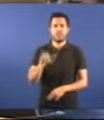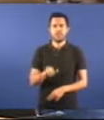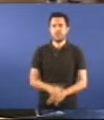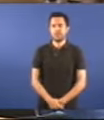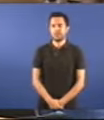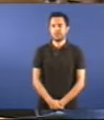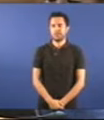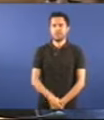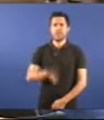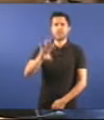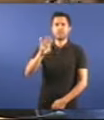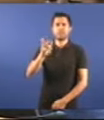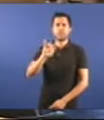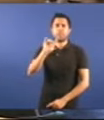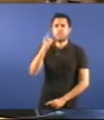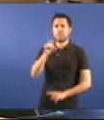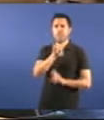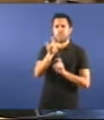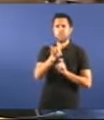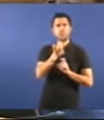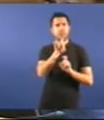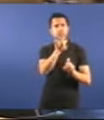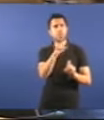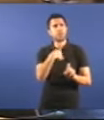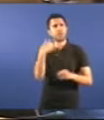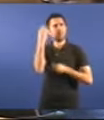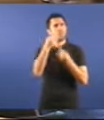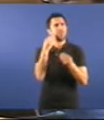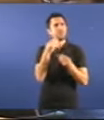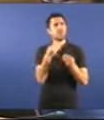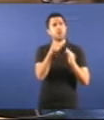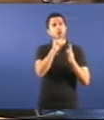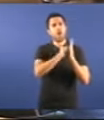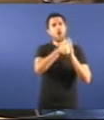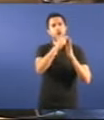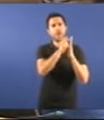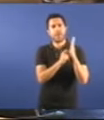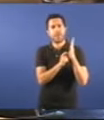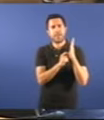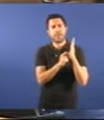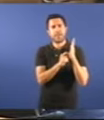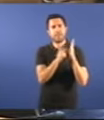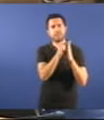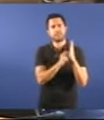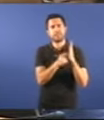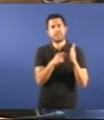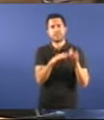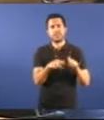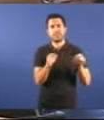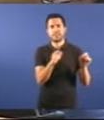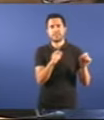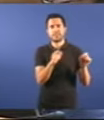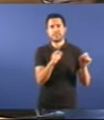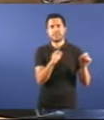Sí, unha primeira cuestión, señora presidenta. Supoño que vai a retirar da orde de sesiós o calificativo de ignorante. Supoño que vai a